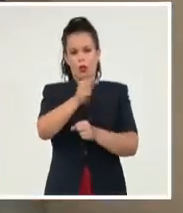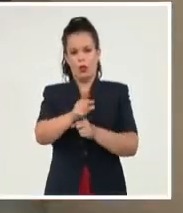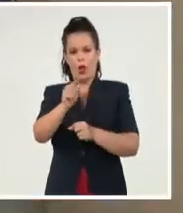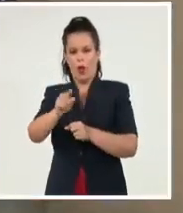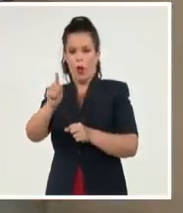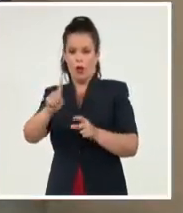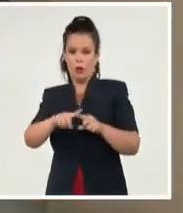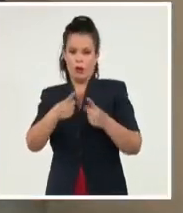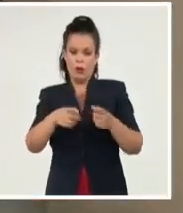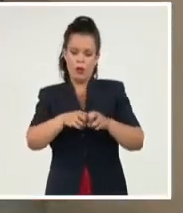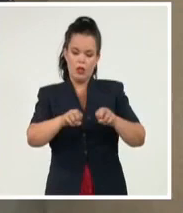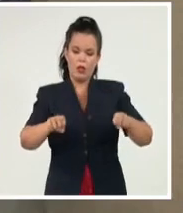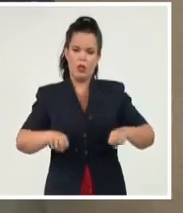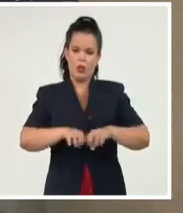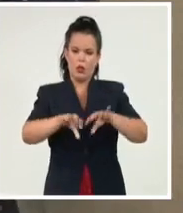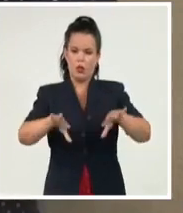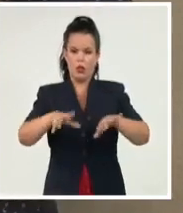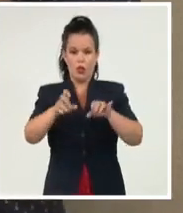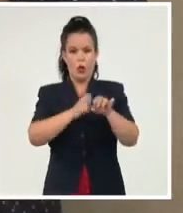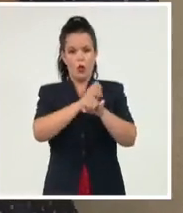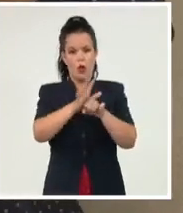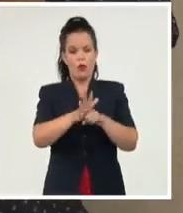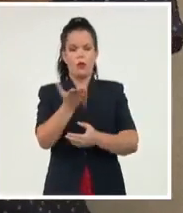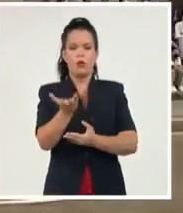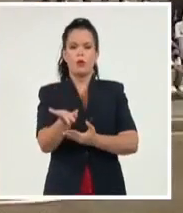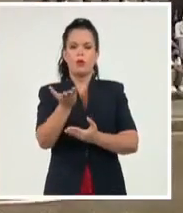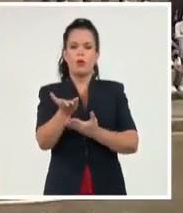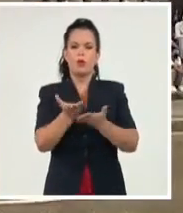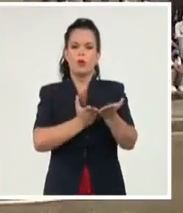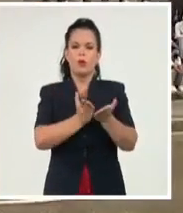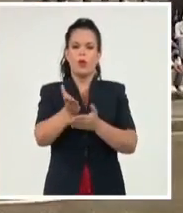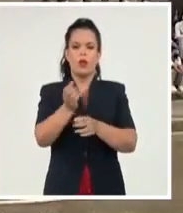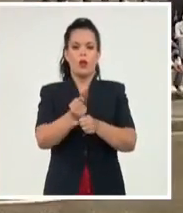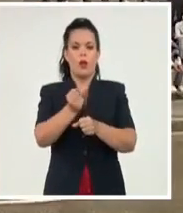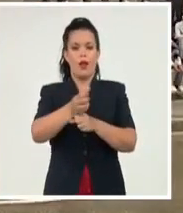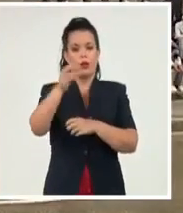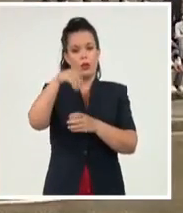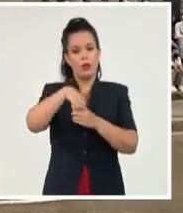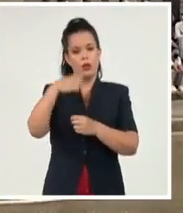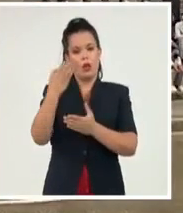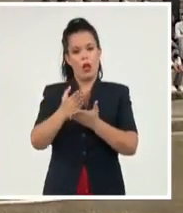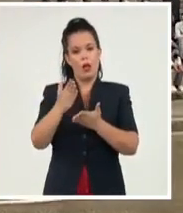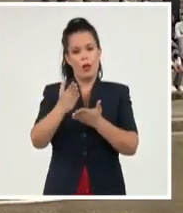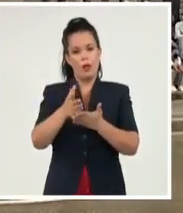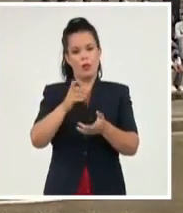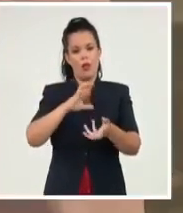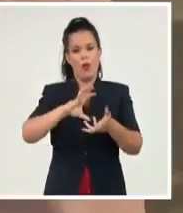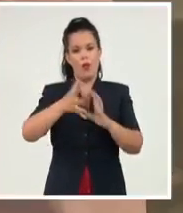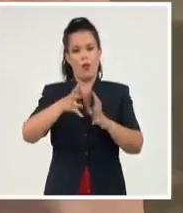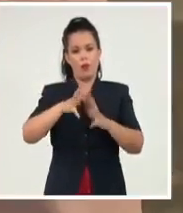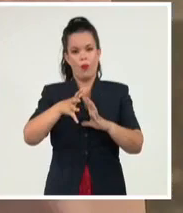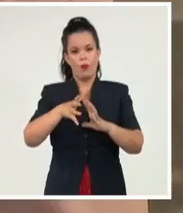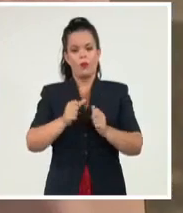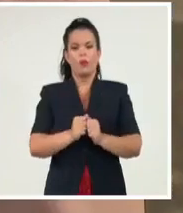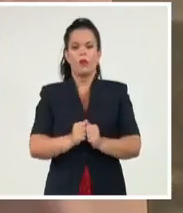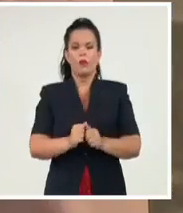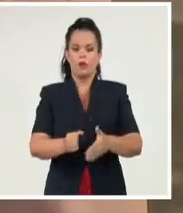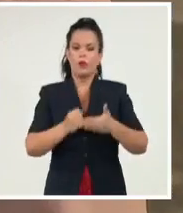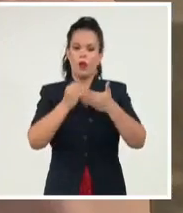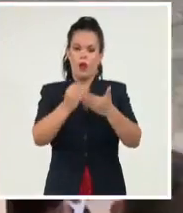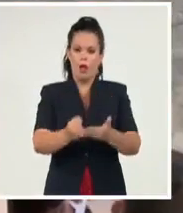y la necesidad de trabajar más de forma intersectorial para apoyar al personal de la salud en tareas como la pesquisa.